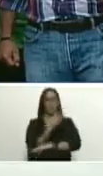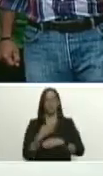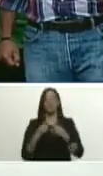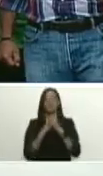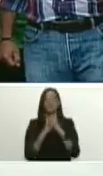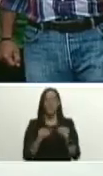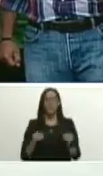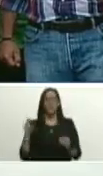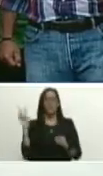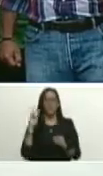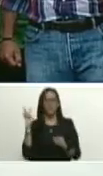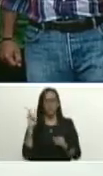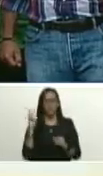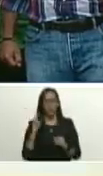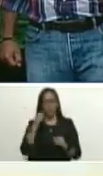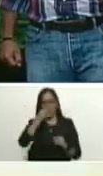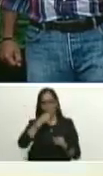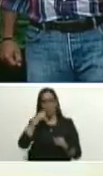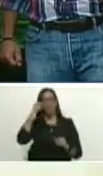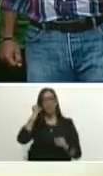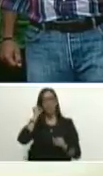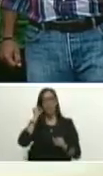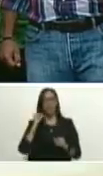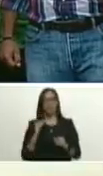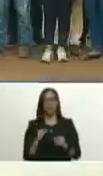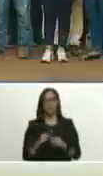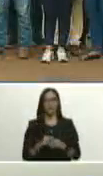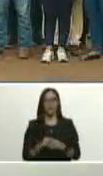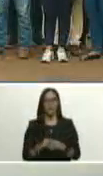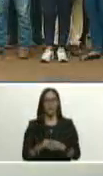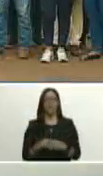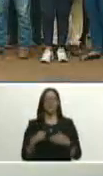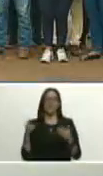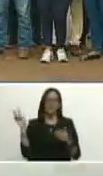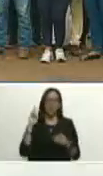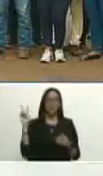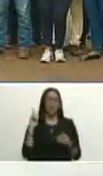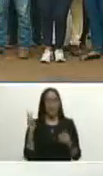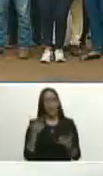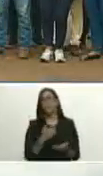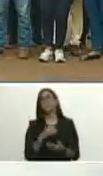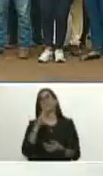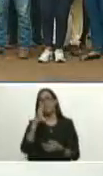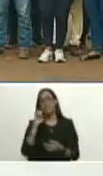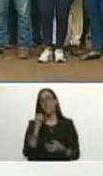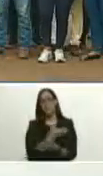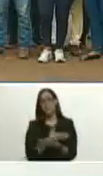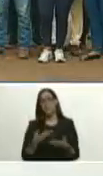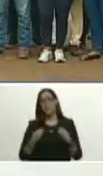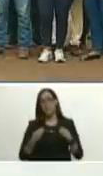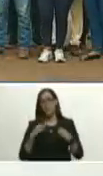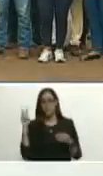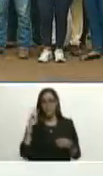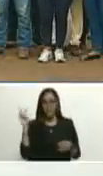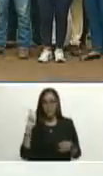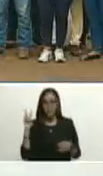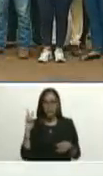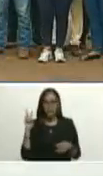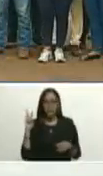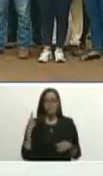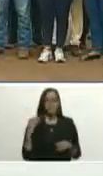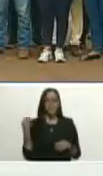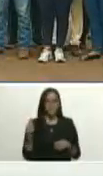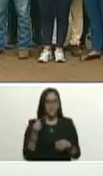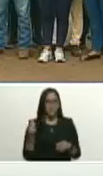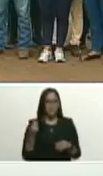venezolanos y las venezolanas tanto los venezolanos que por millones 30 millones vivimos en Venezuela como